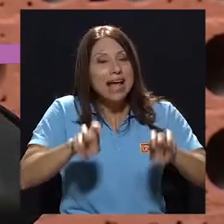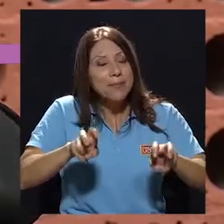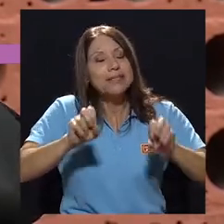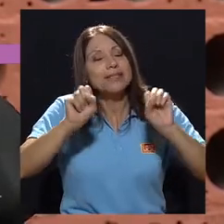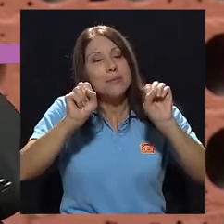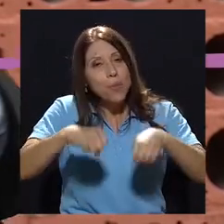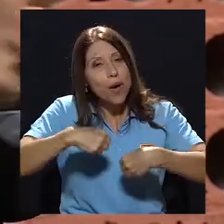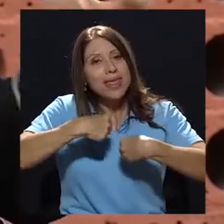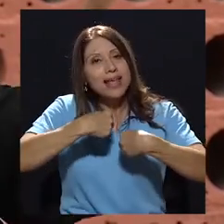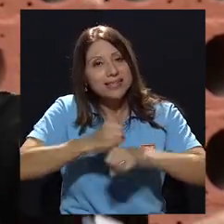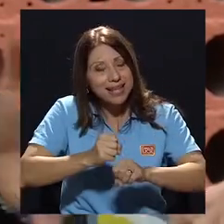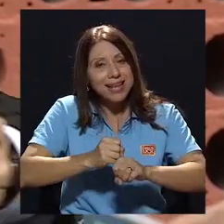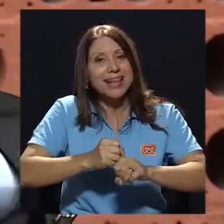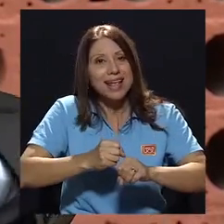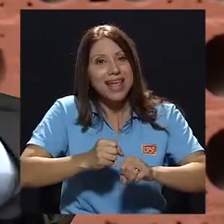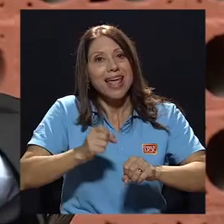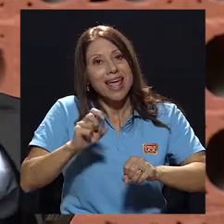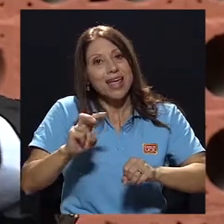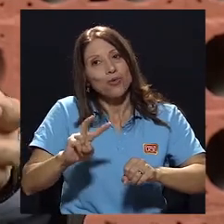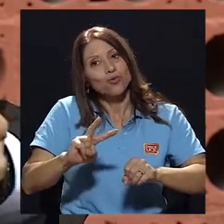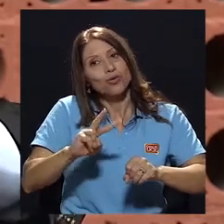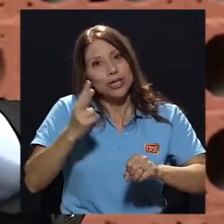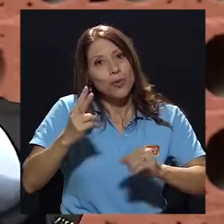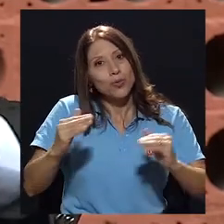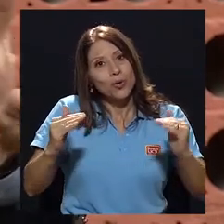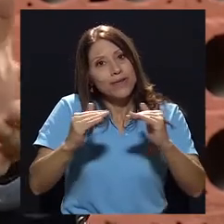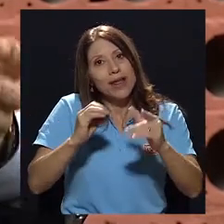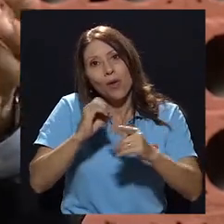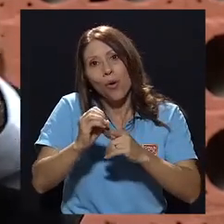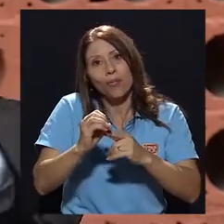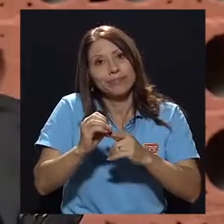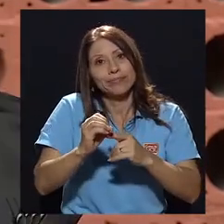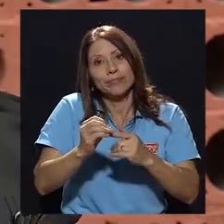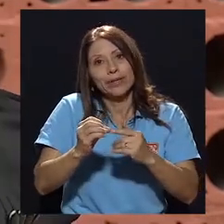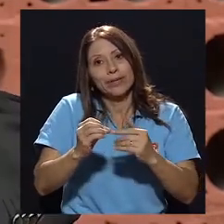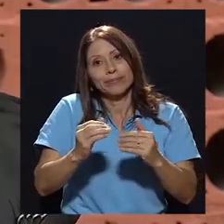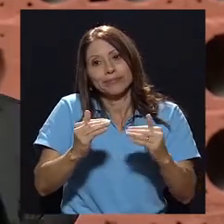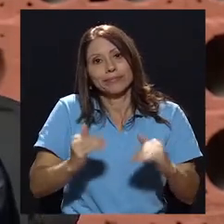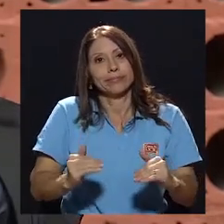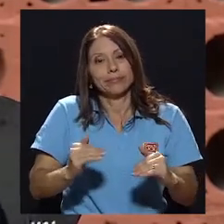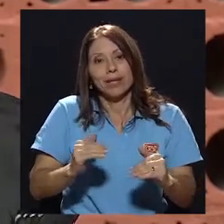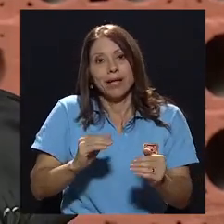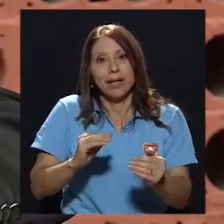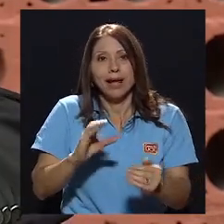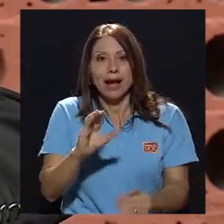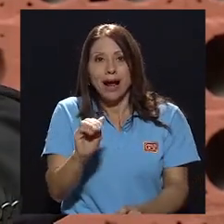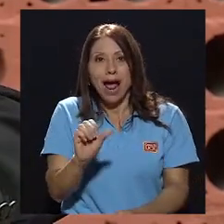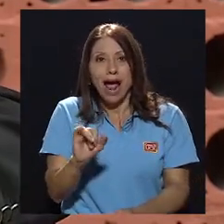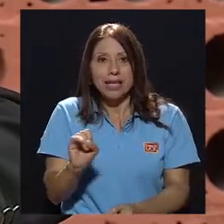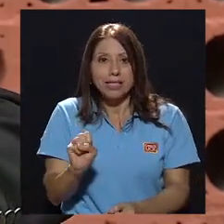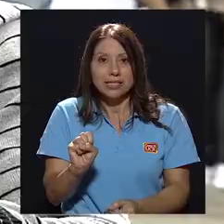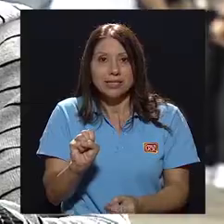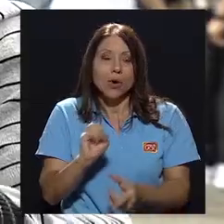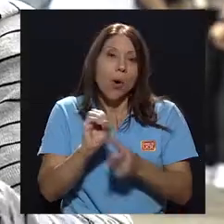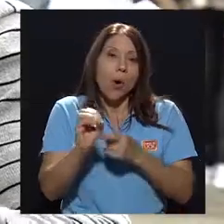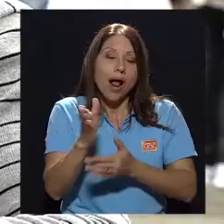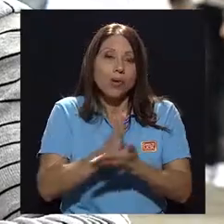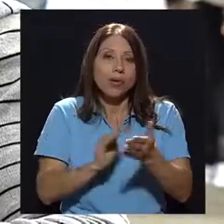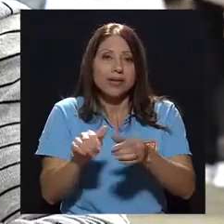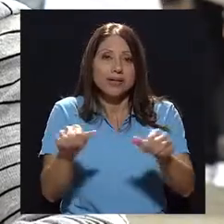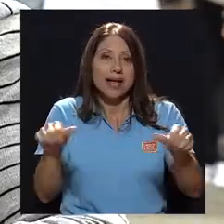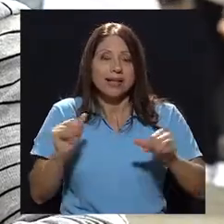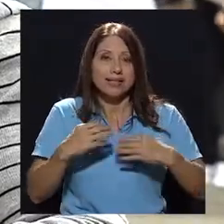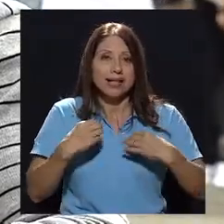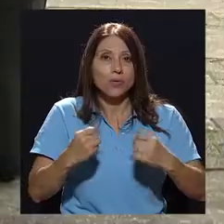se pudiera estar haciendo en un segundo, bueno, en los CAIs, por ejemplo, o en algunas áreas de salud también. Pero